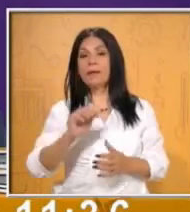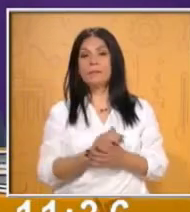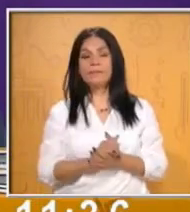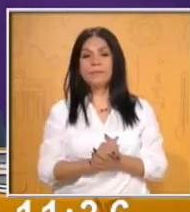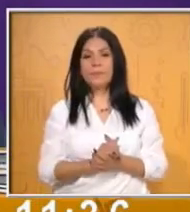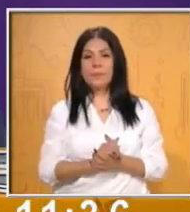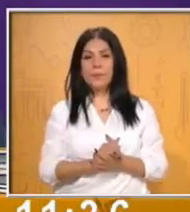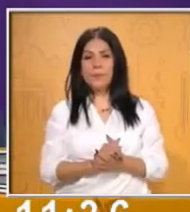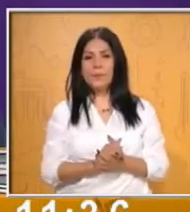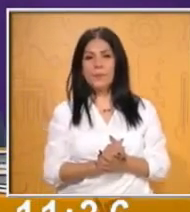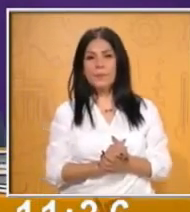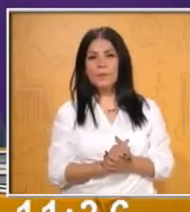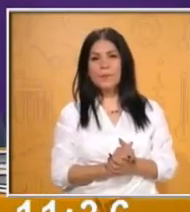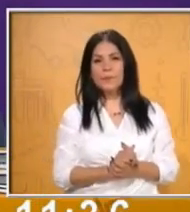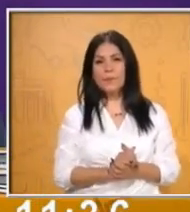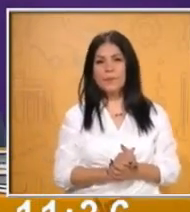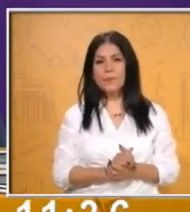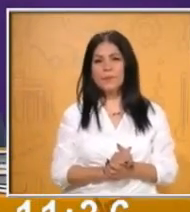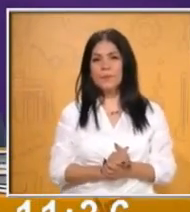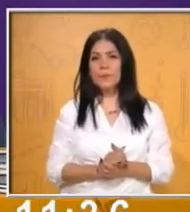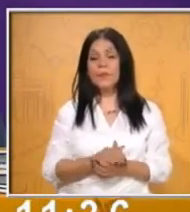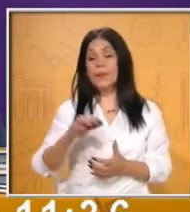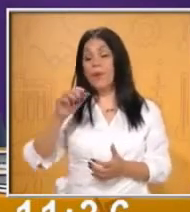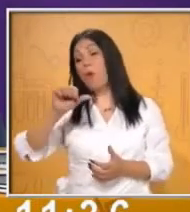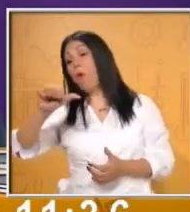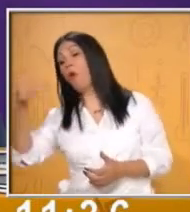Manota. Manotazo.